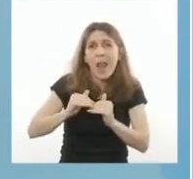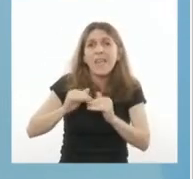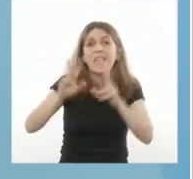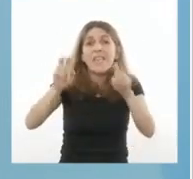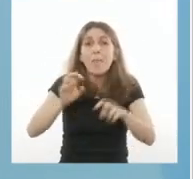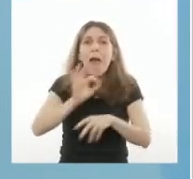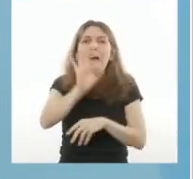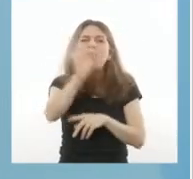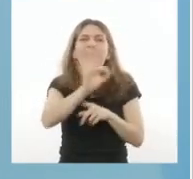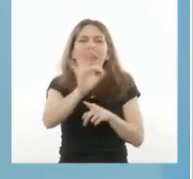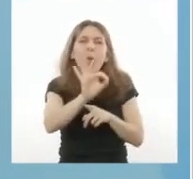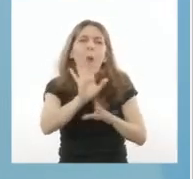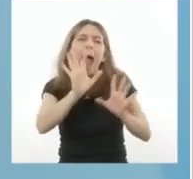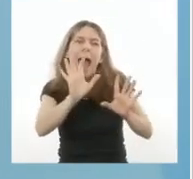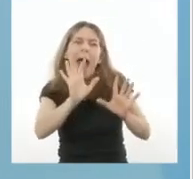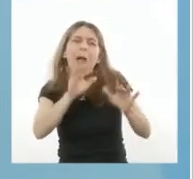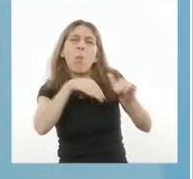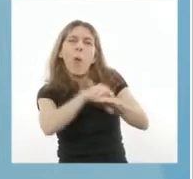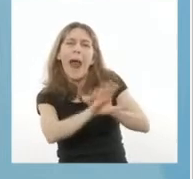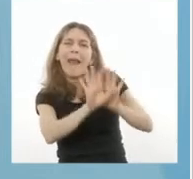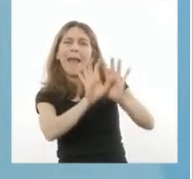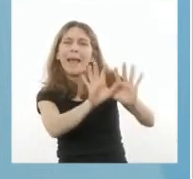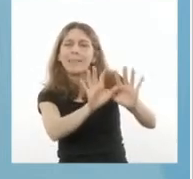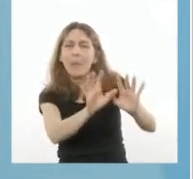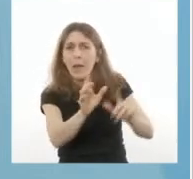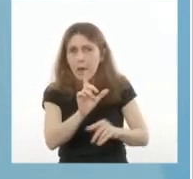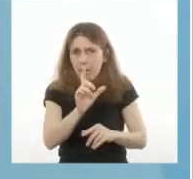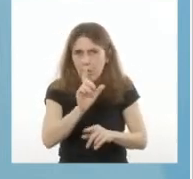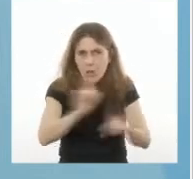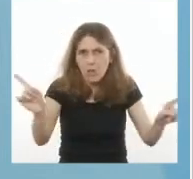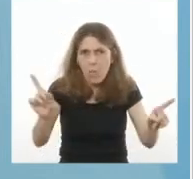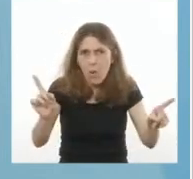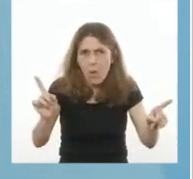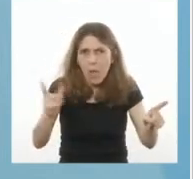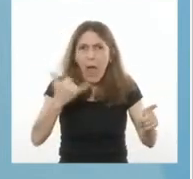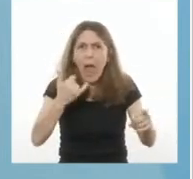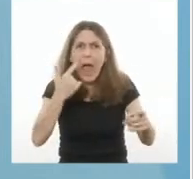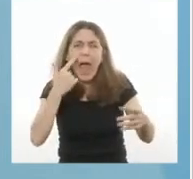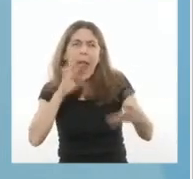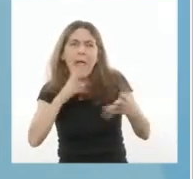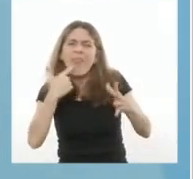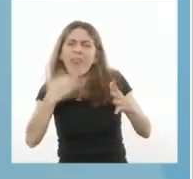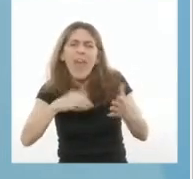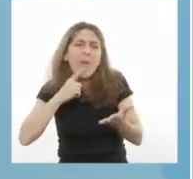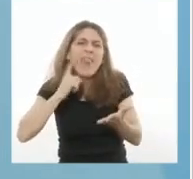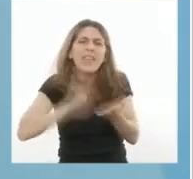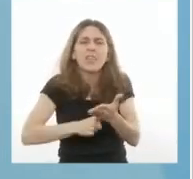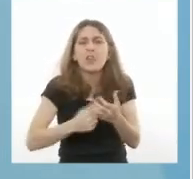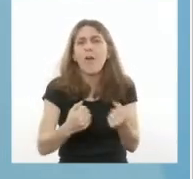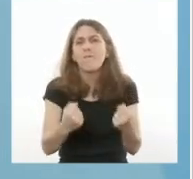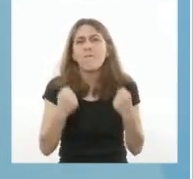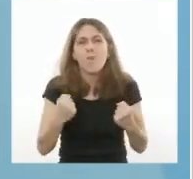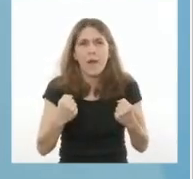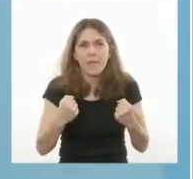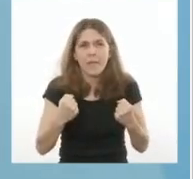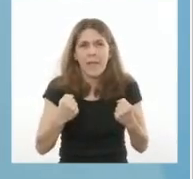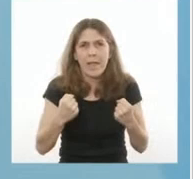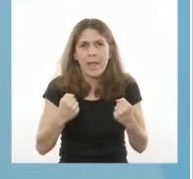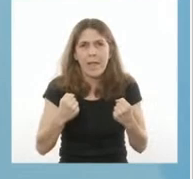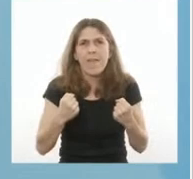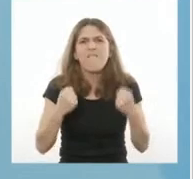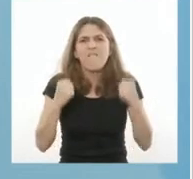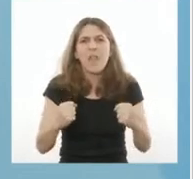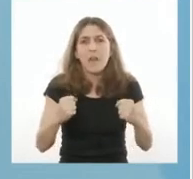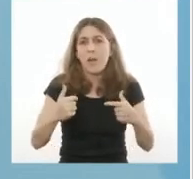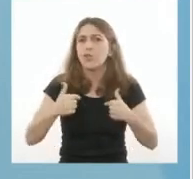negociar. Frente al virus tenemos que tomar medidas firmes. He tomado y